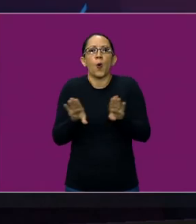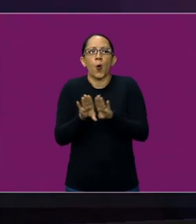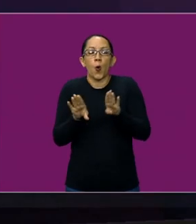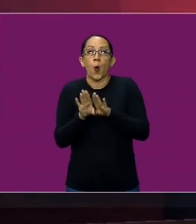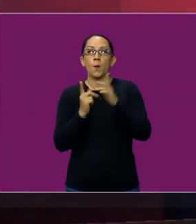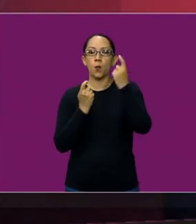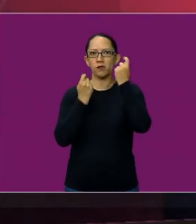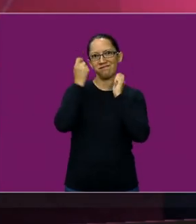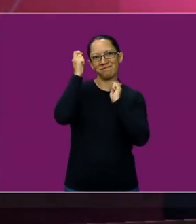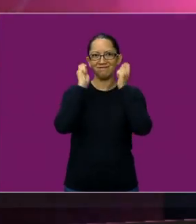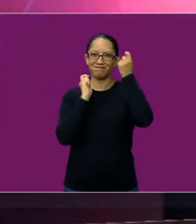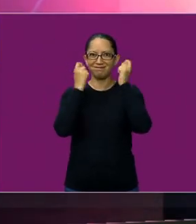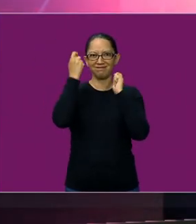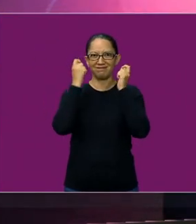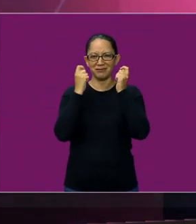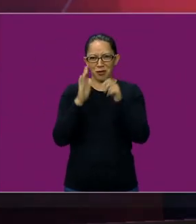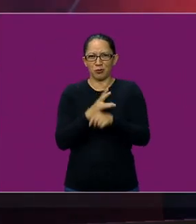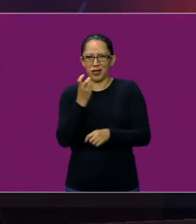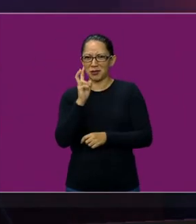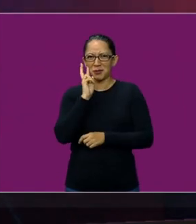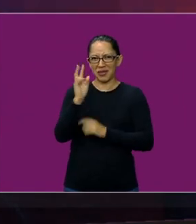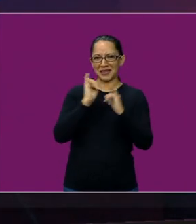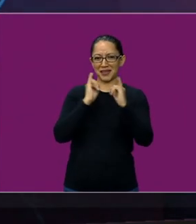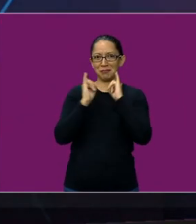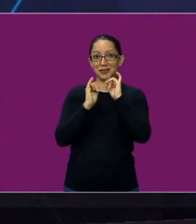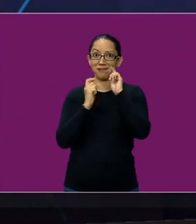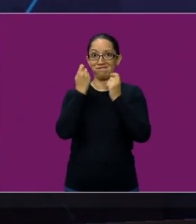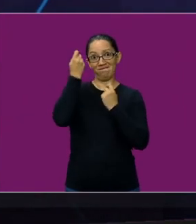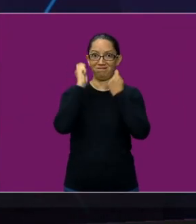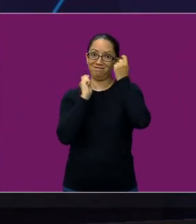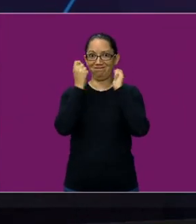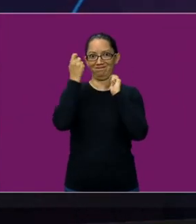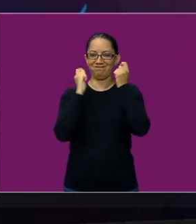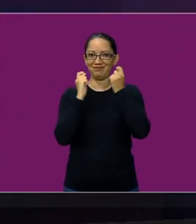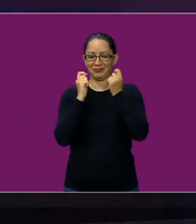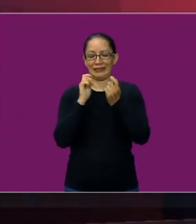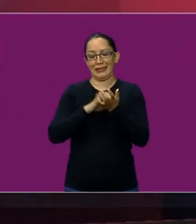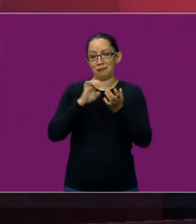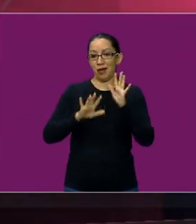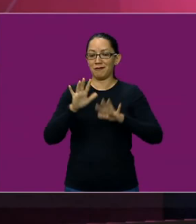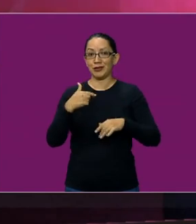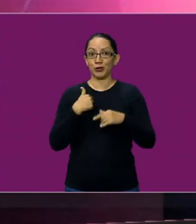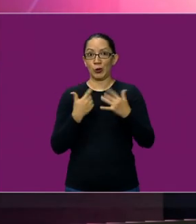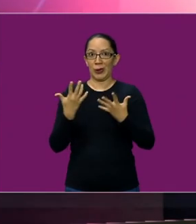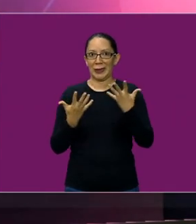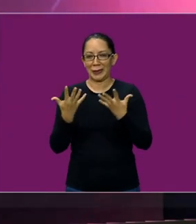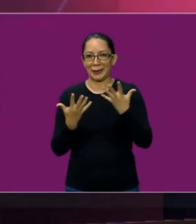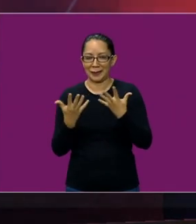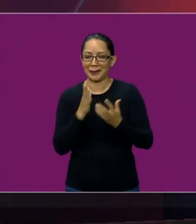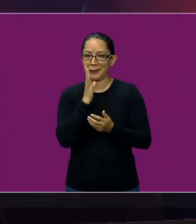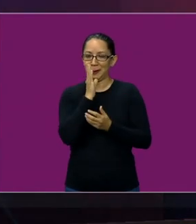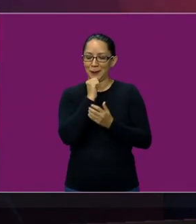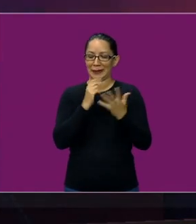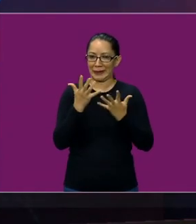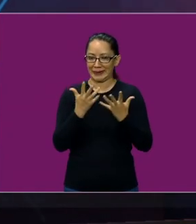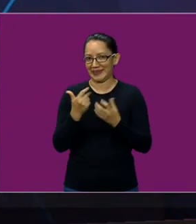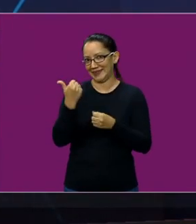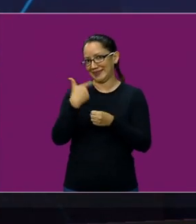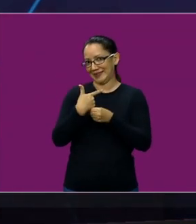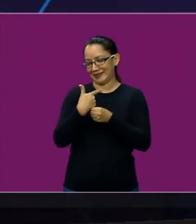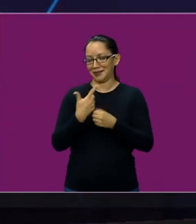Por eso ven que somos tan expresivas. Y bueno, a mí me está costando el trabajo no usar las manos. Como te das cuenta.